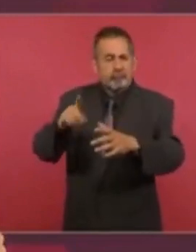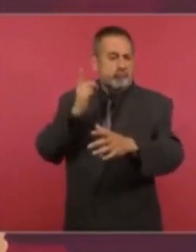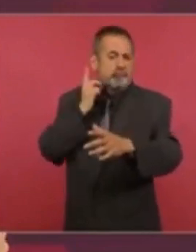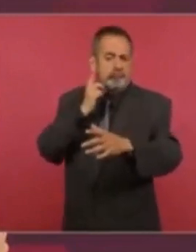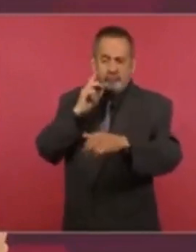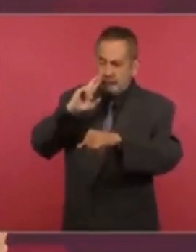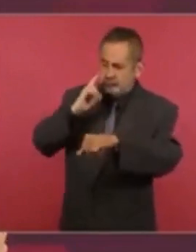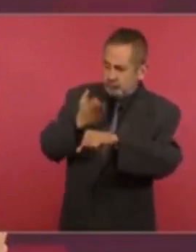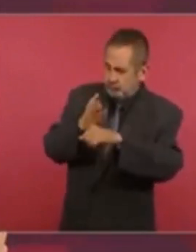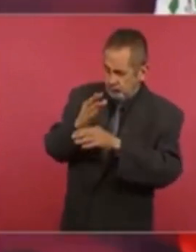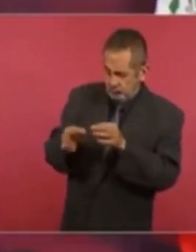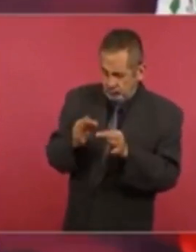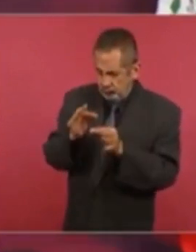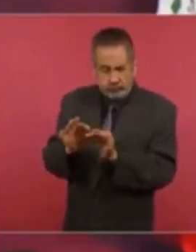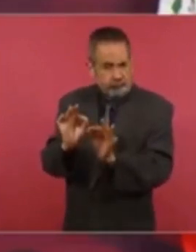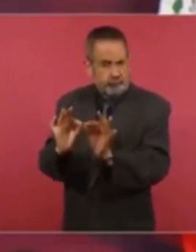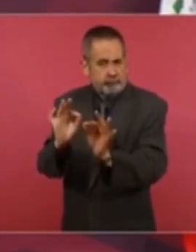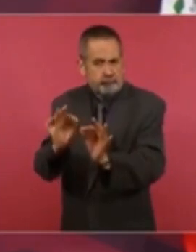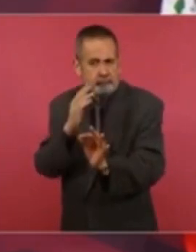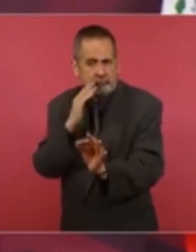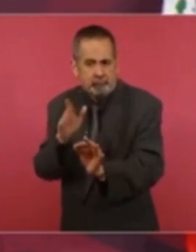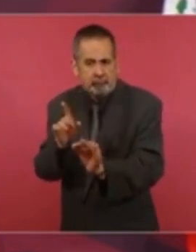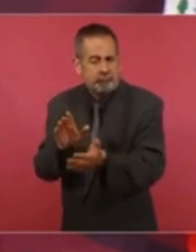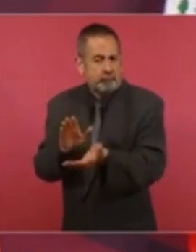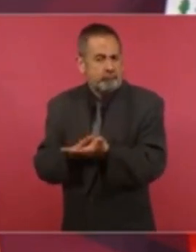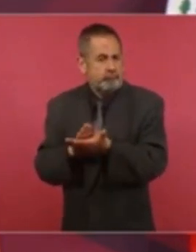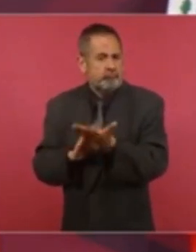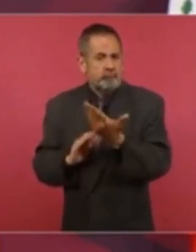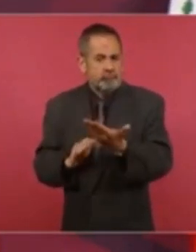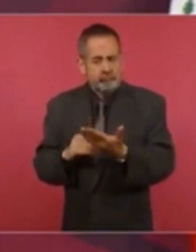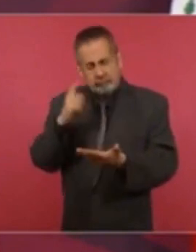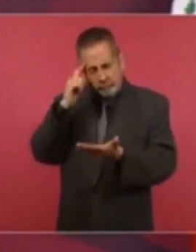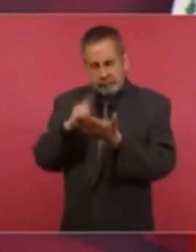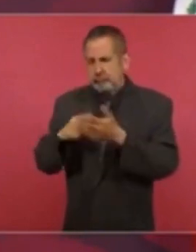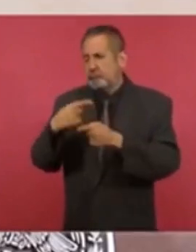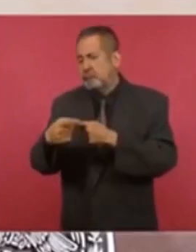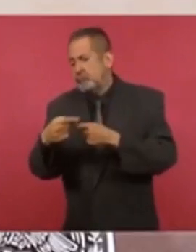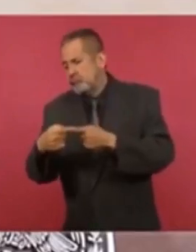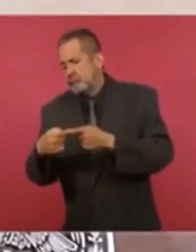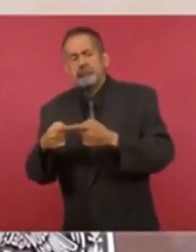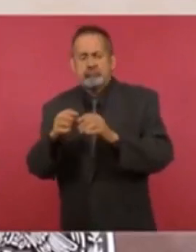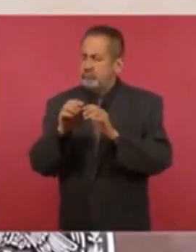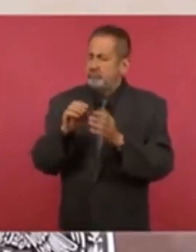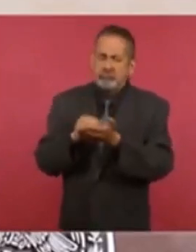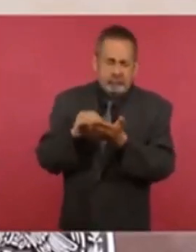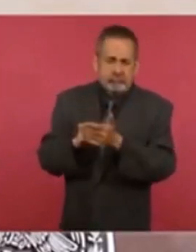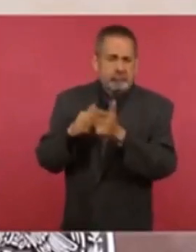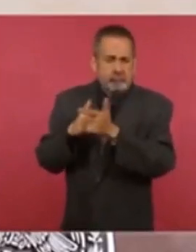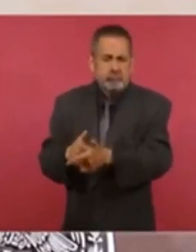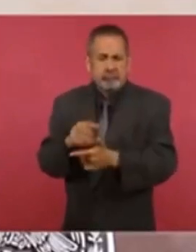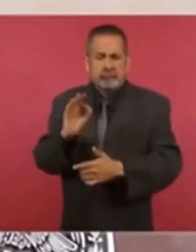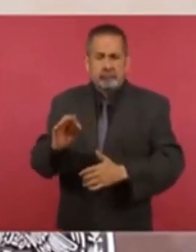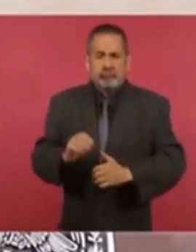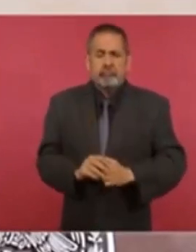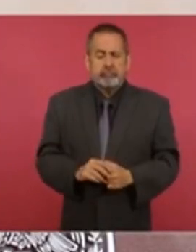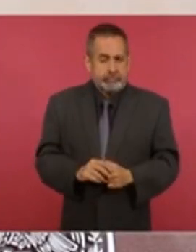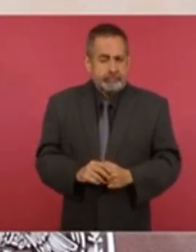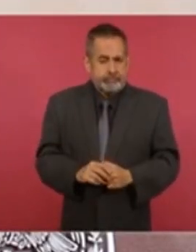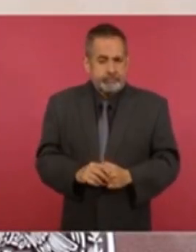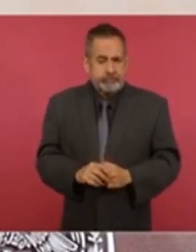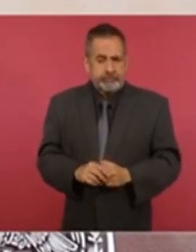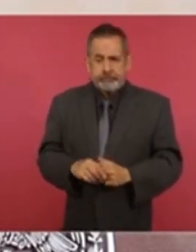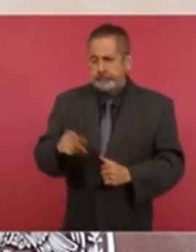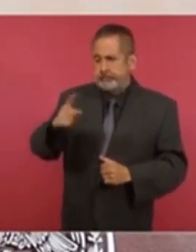responsable y seguramente así lo seguirán haciendo. Ellos también comparten